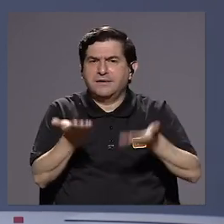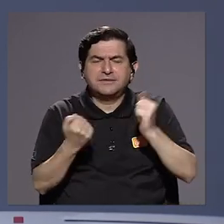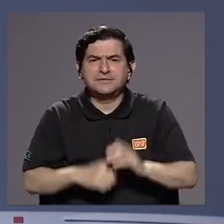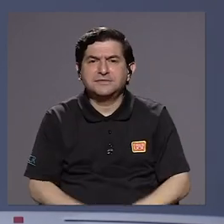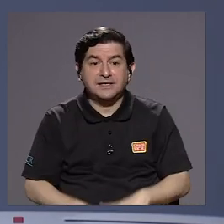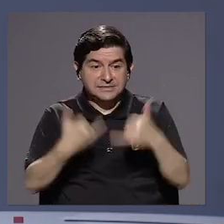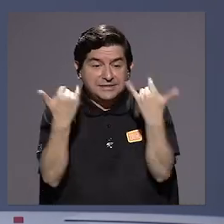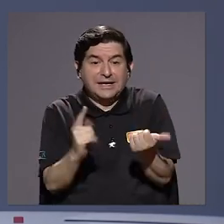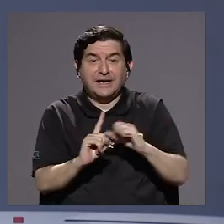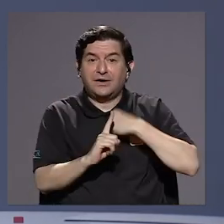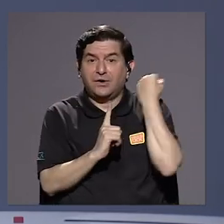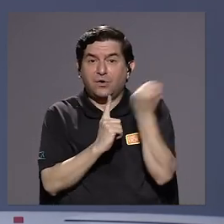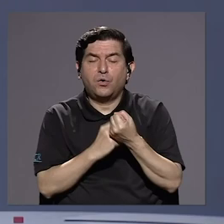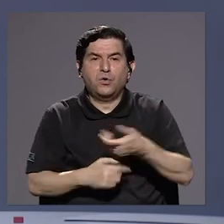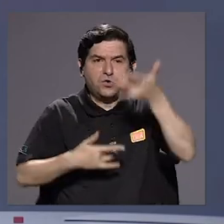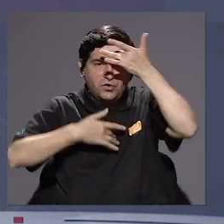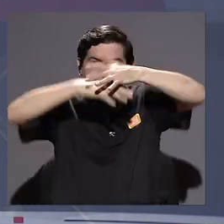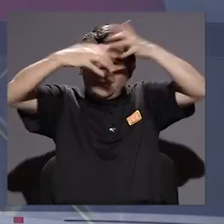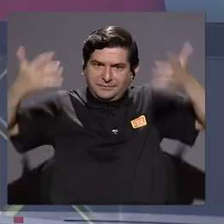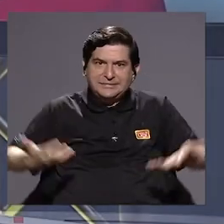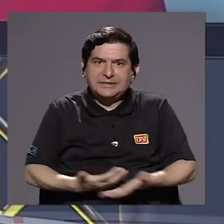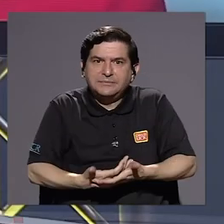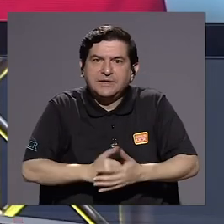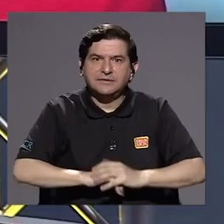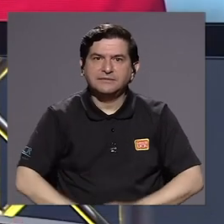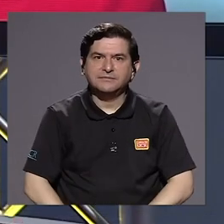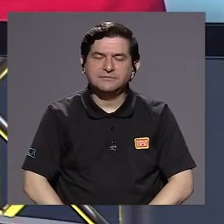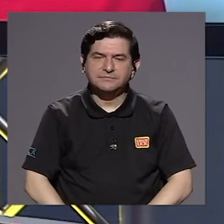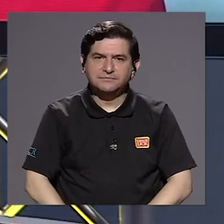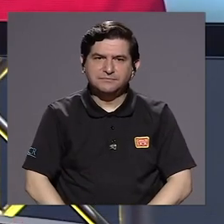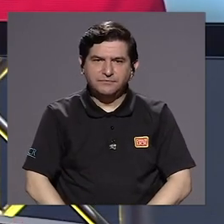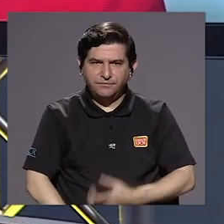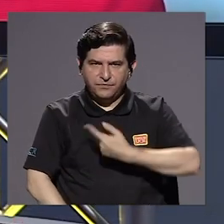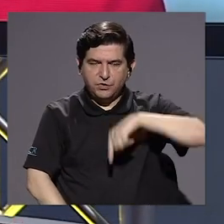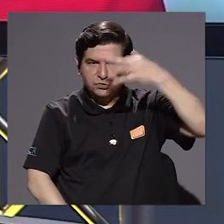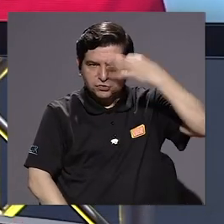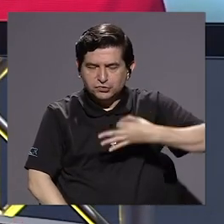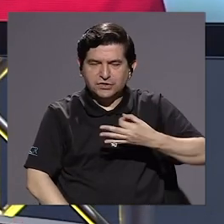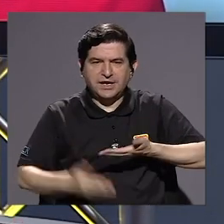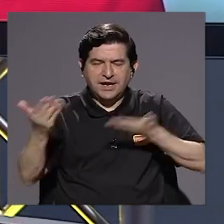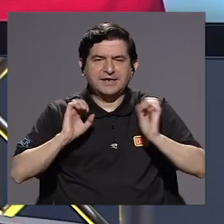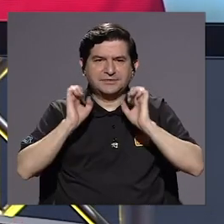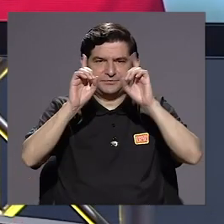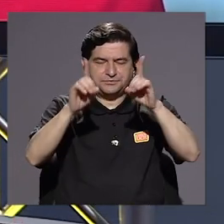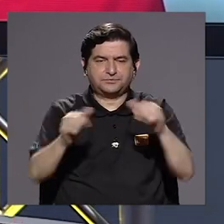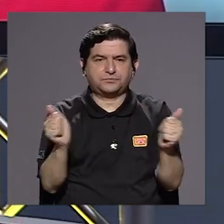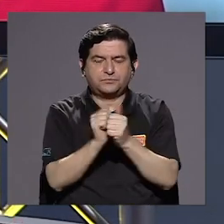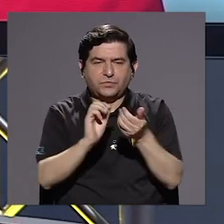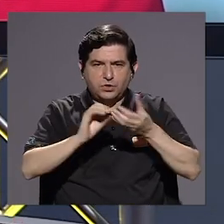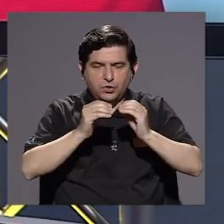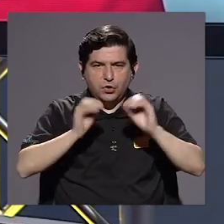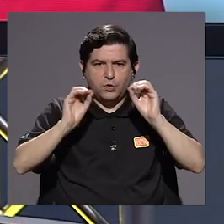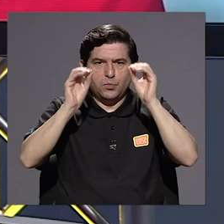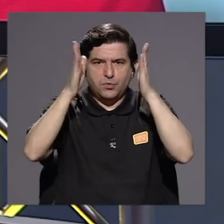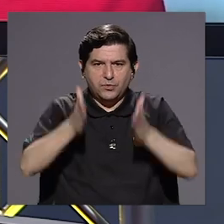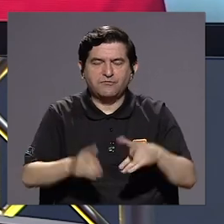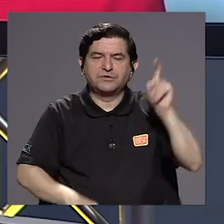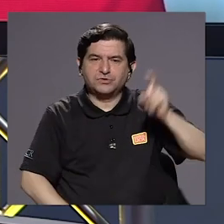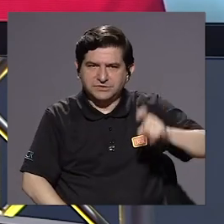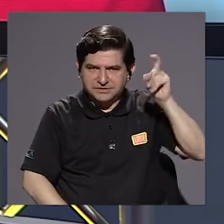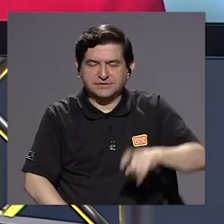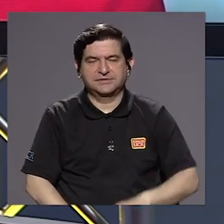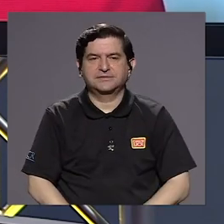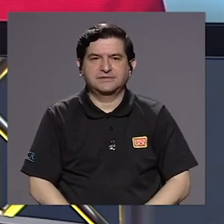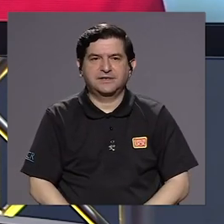este momento que pasa también la pandemia. Nosotros prevemos el servicio educativo con la cantidad de docentes que requerimos.